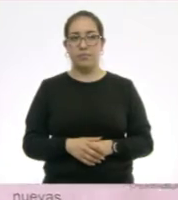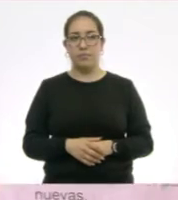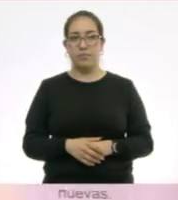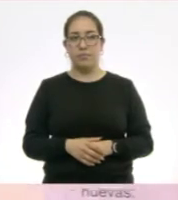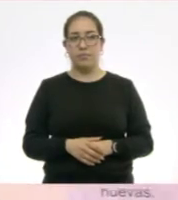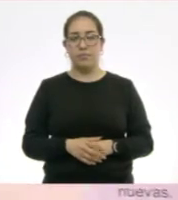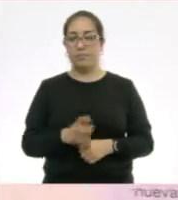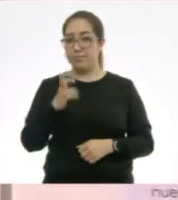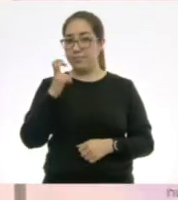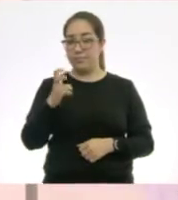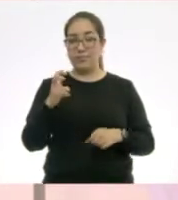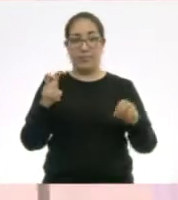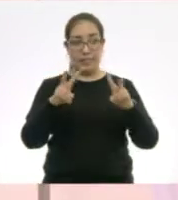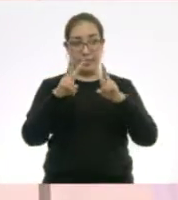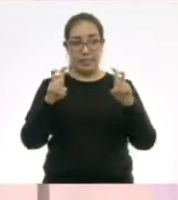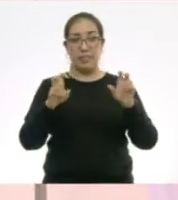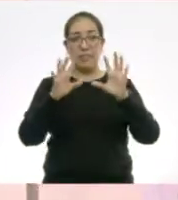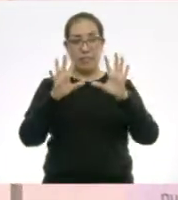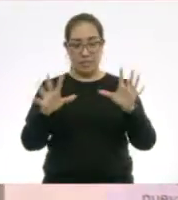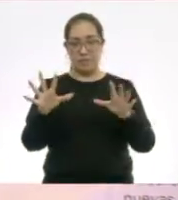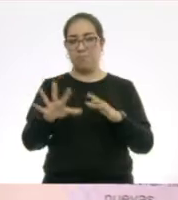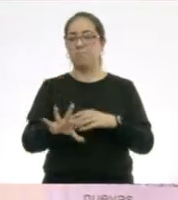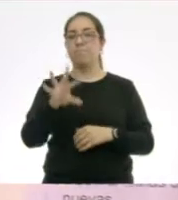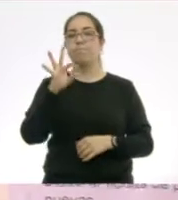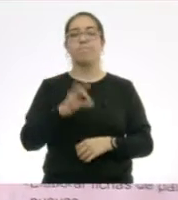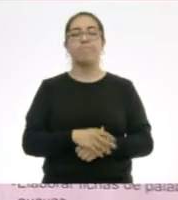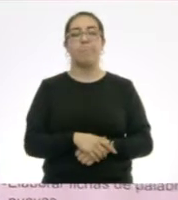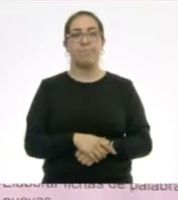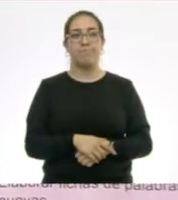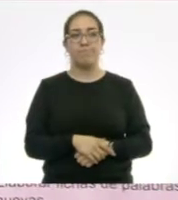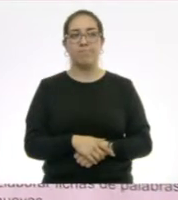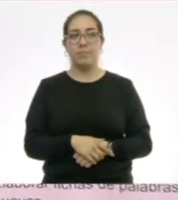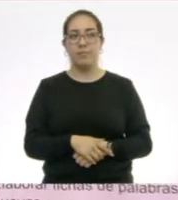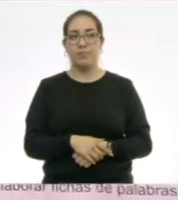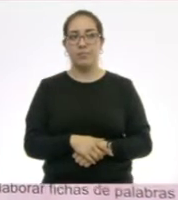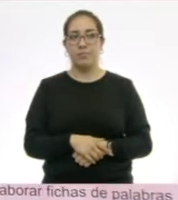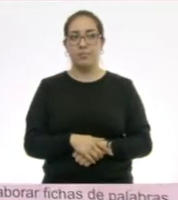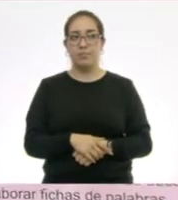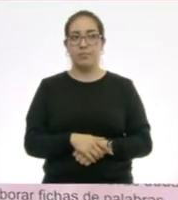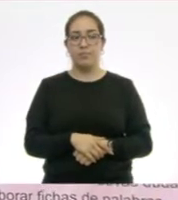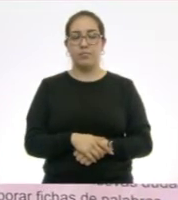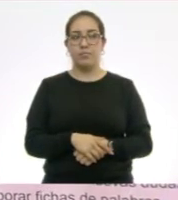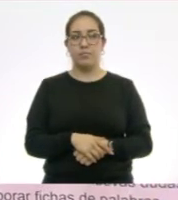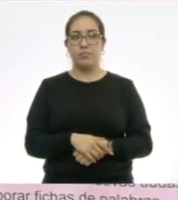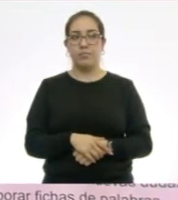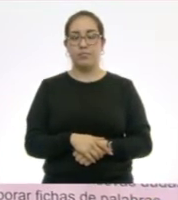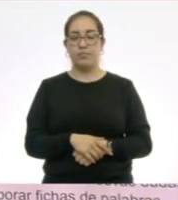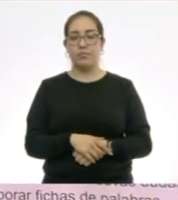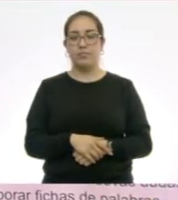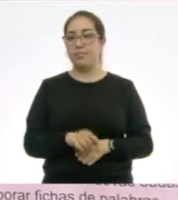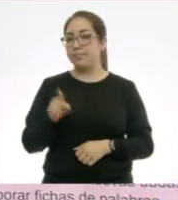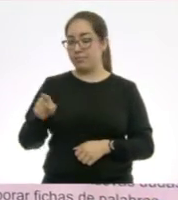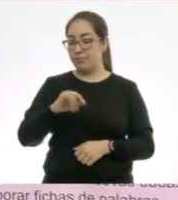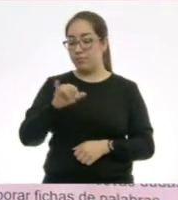Agarré otro. Pero bueno, vamos a empezar con este. ¿Sí? De lo que sabe Jorge.